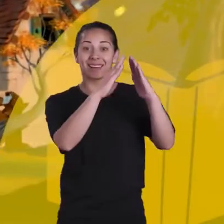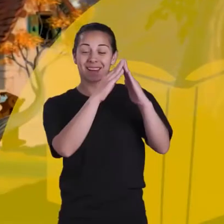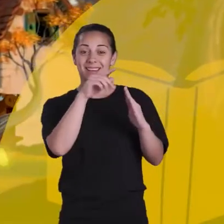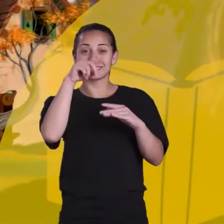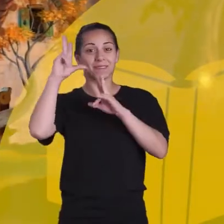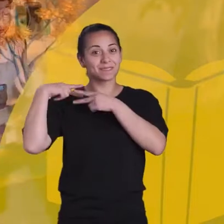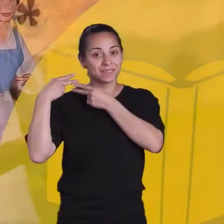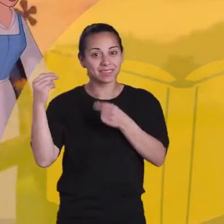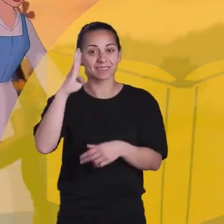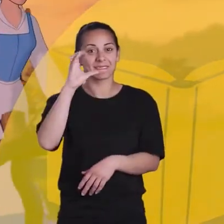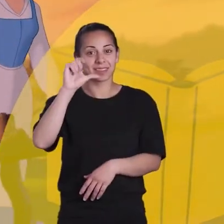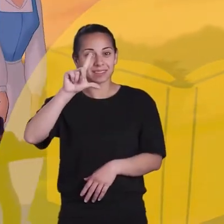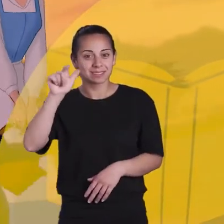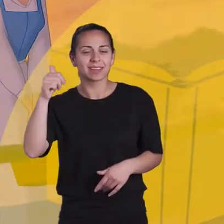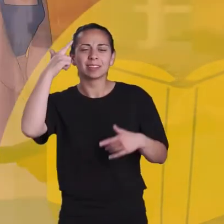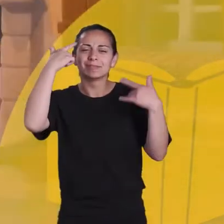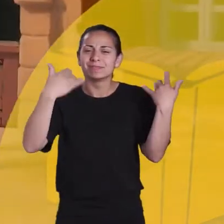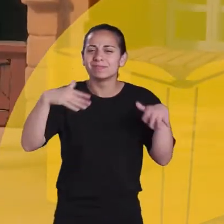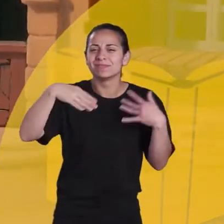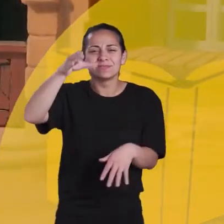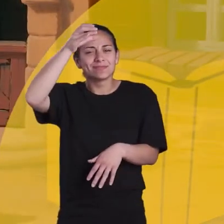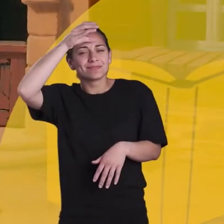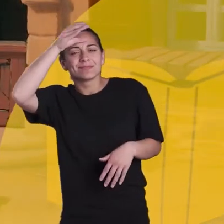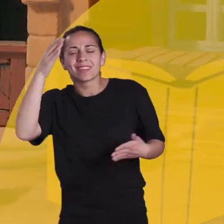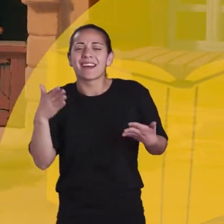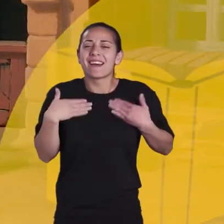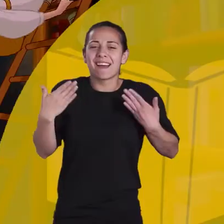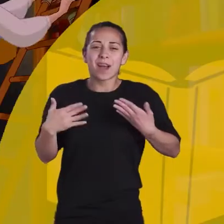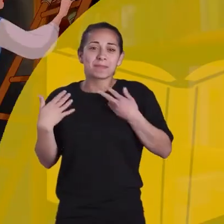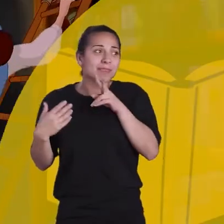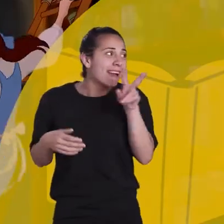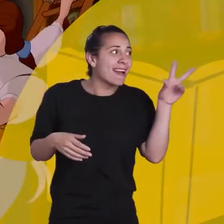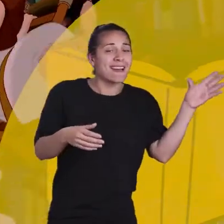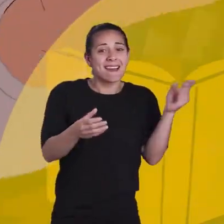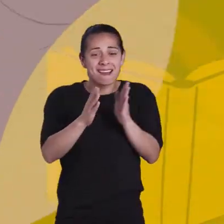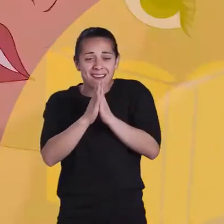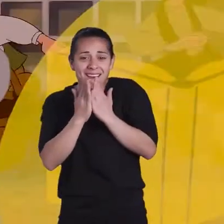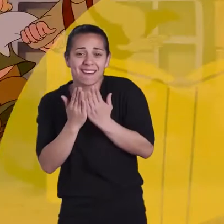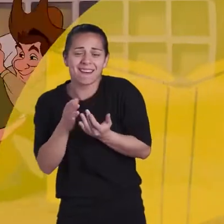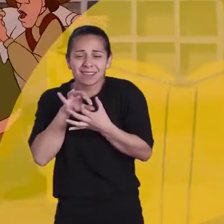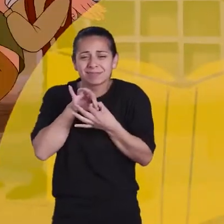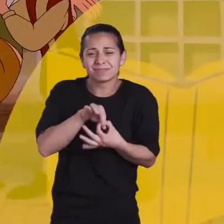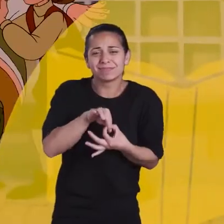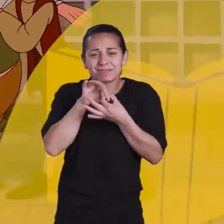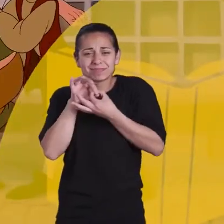En un pequeño pueblo vive Bella, una inteligente y alegre joven a quien consideran diferente.